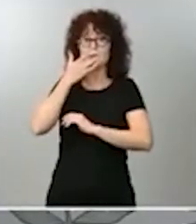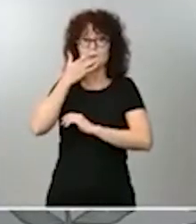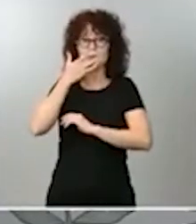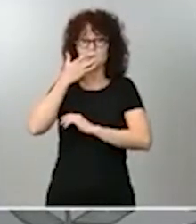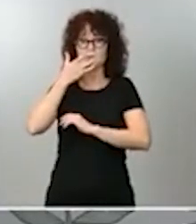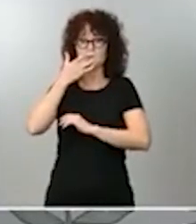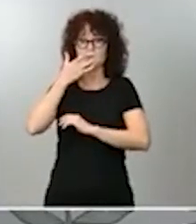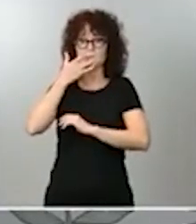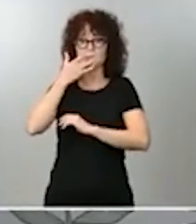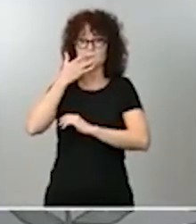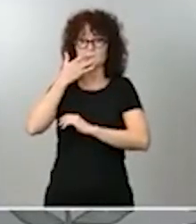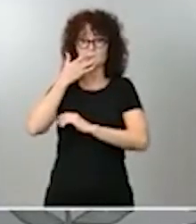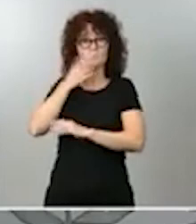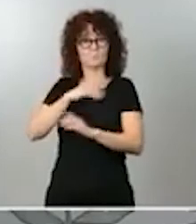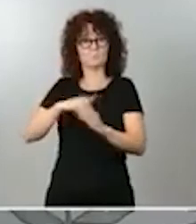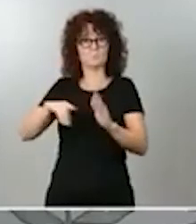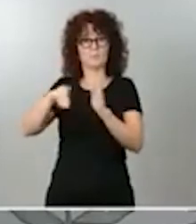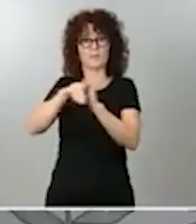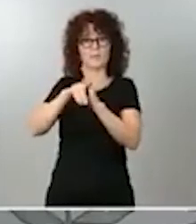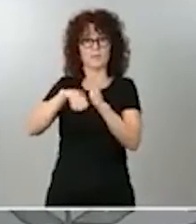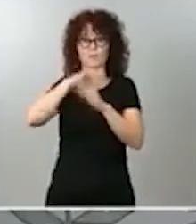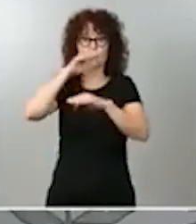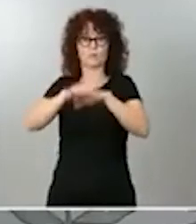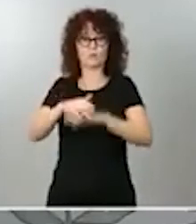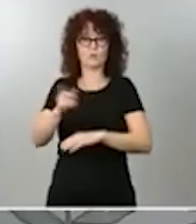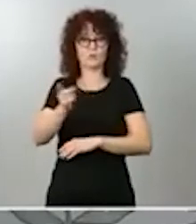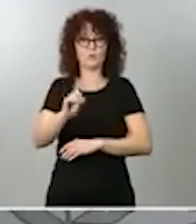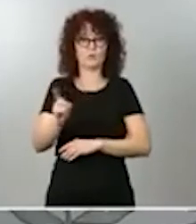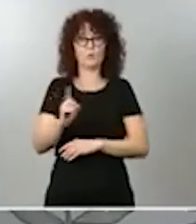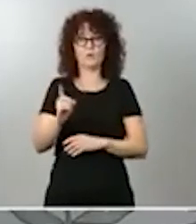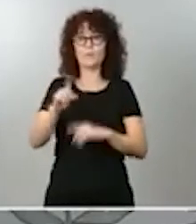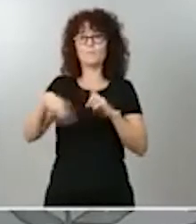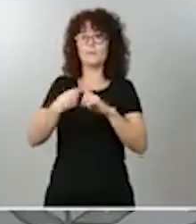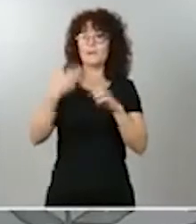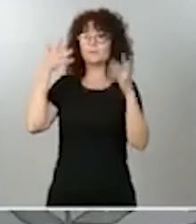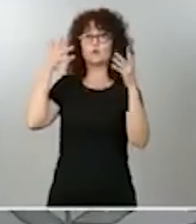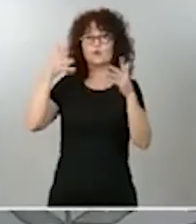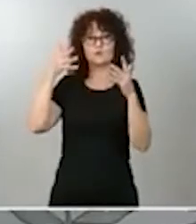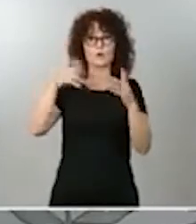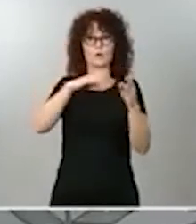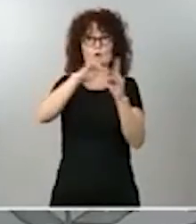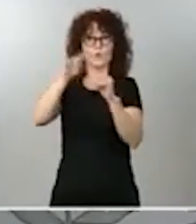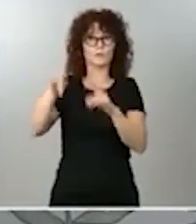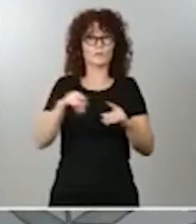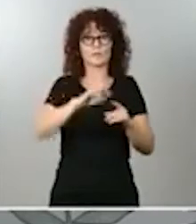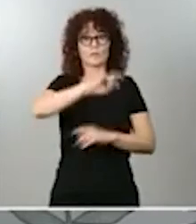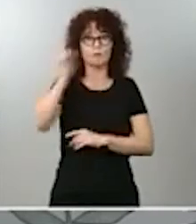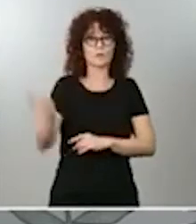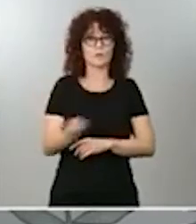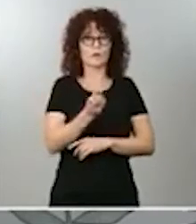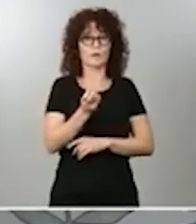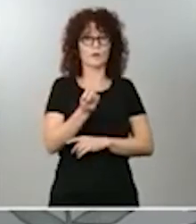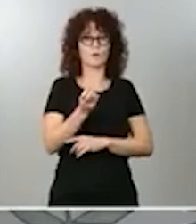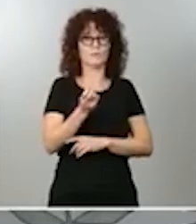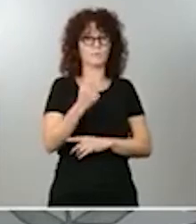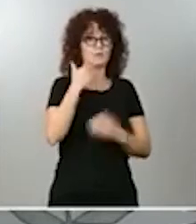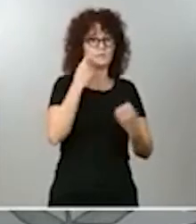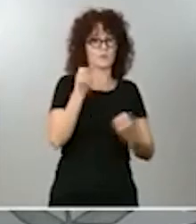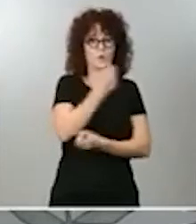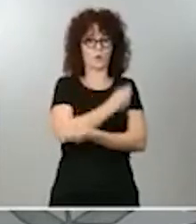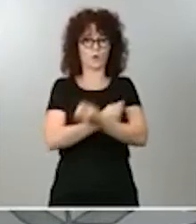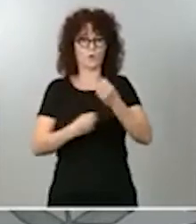dando el propio Consejo Interterritorial, en donde se están produciendo falsos debates entre salud y economía, falsos debates